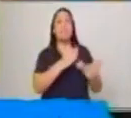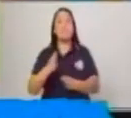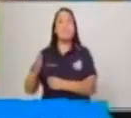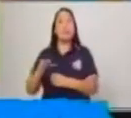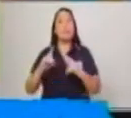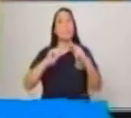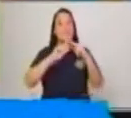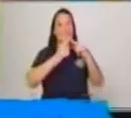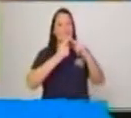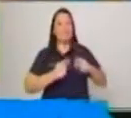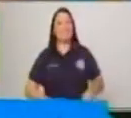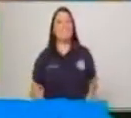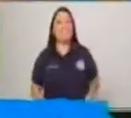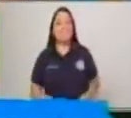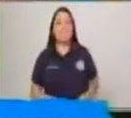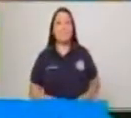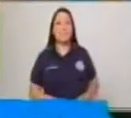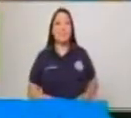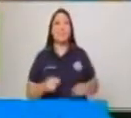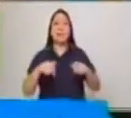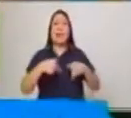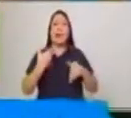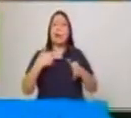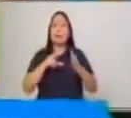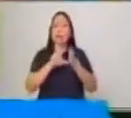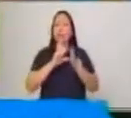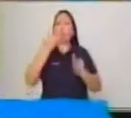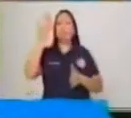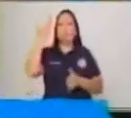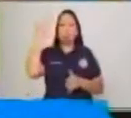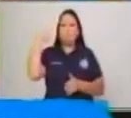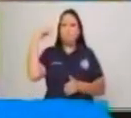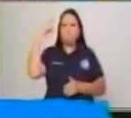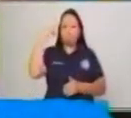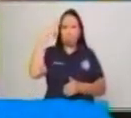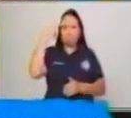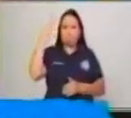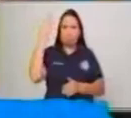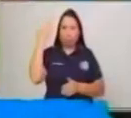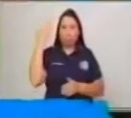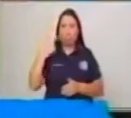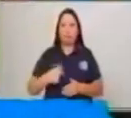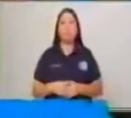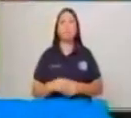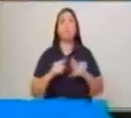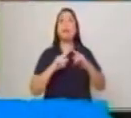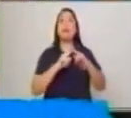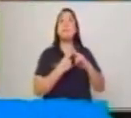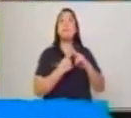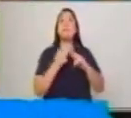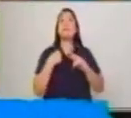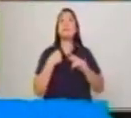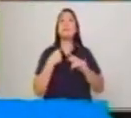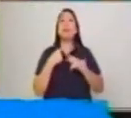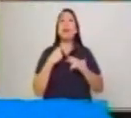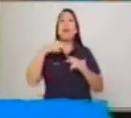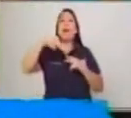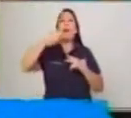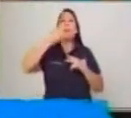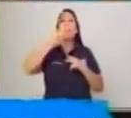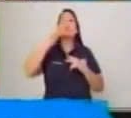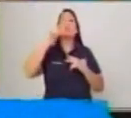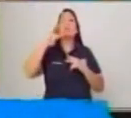recapitulando temas que ya hemos visto con anterioridad. Vamos a empezar, ¿qué es una narración?